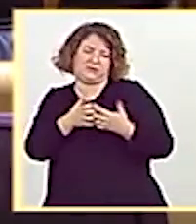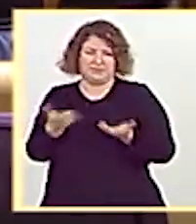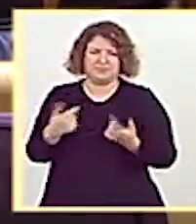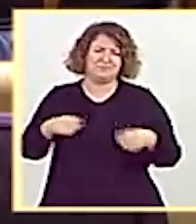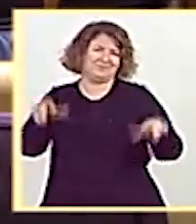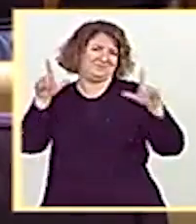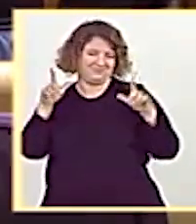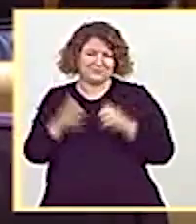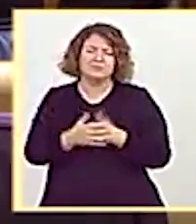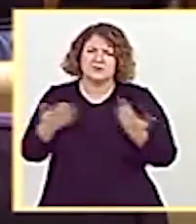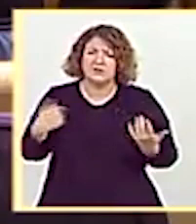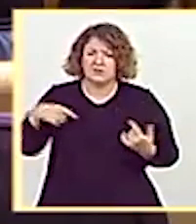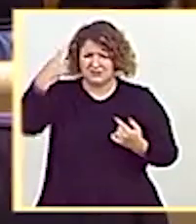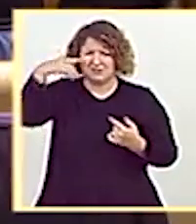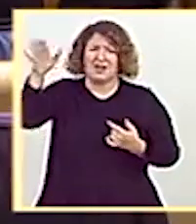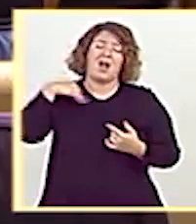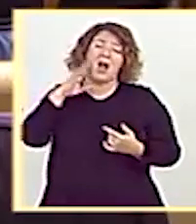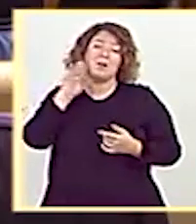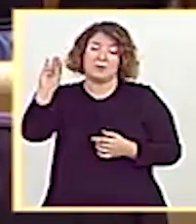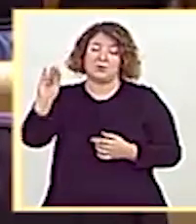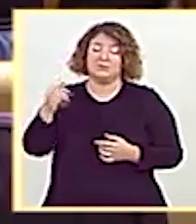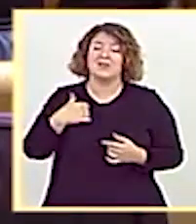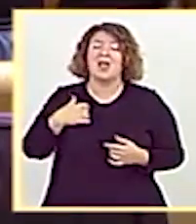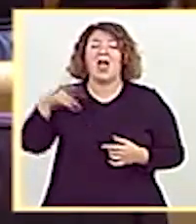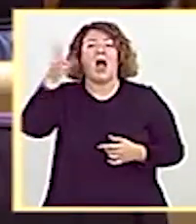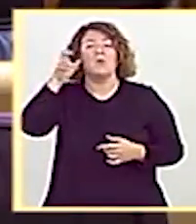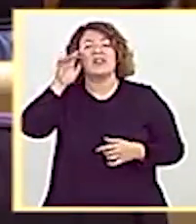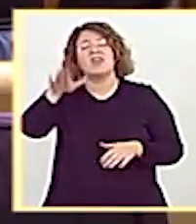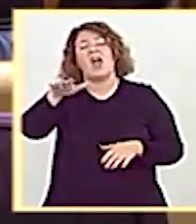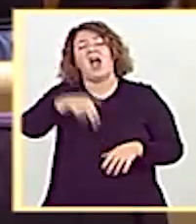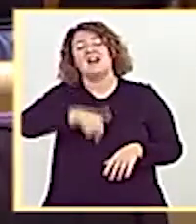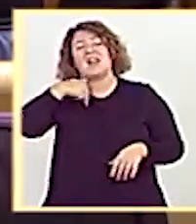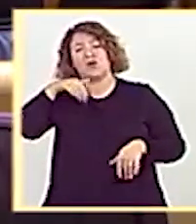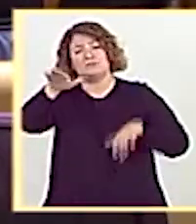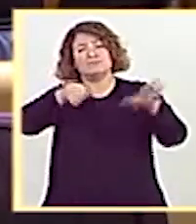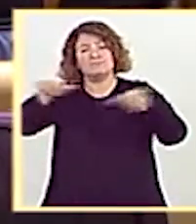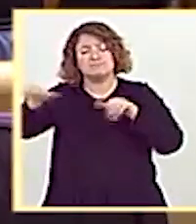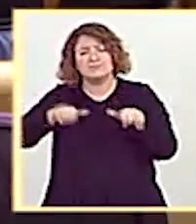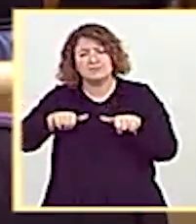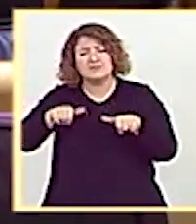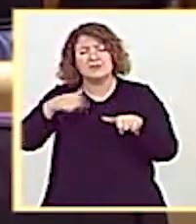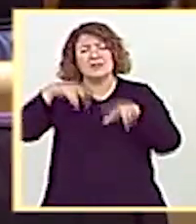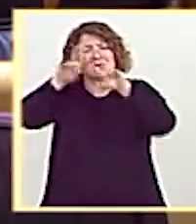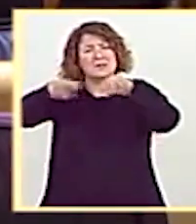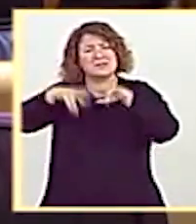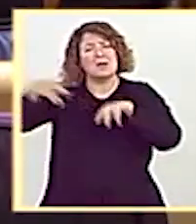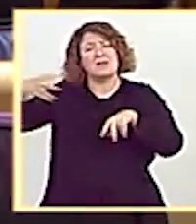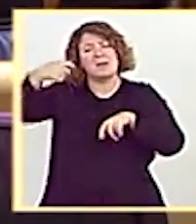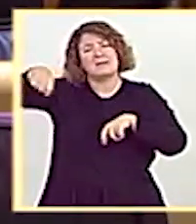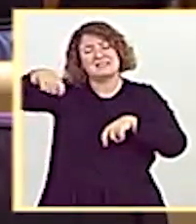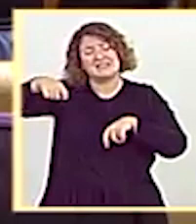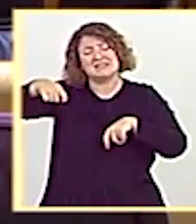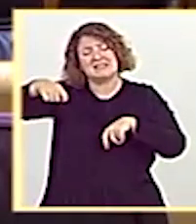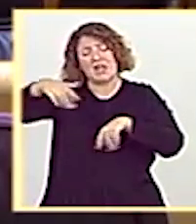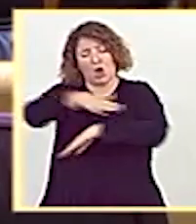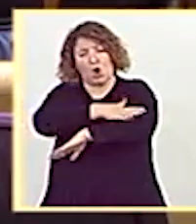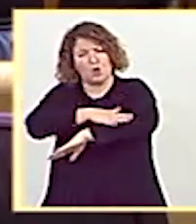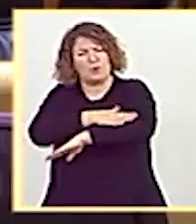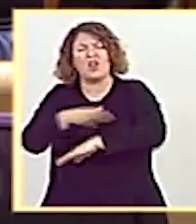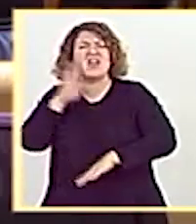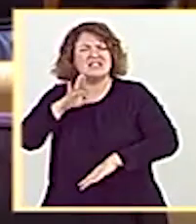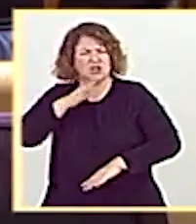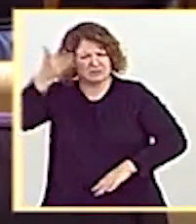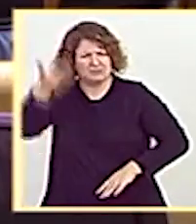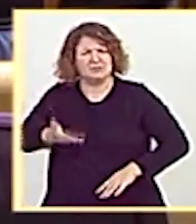como usted sabrá, y además ha comentado la pregunta anterior, la Audiencia Nacional le ha pedido al Supremo investigar al vicepresidente del Gobierno por delitos muy